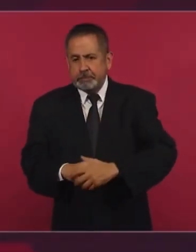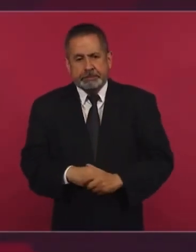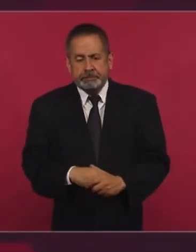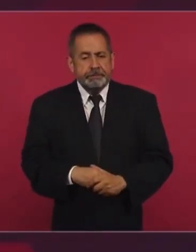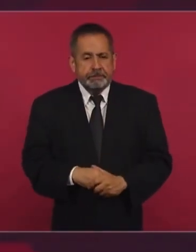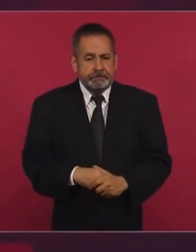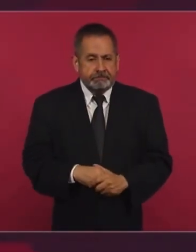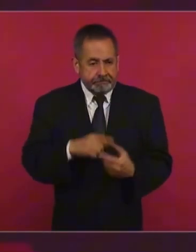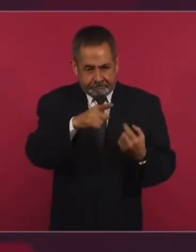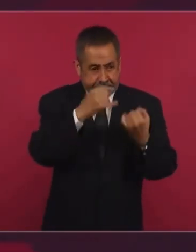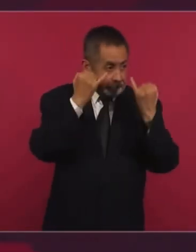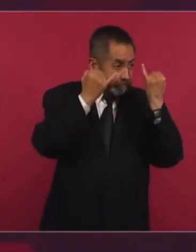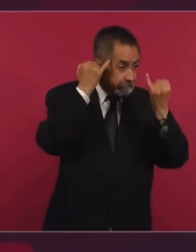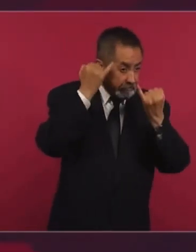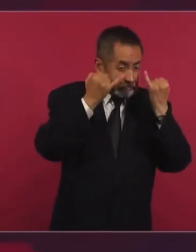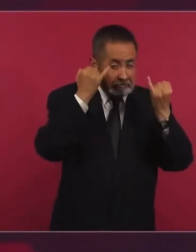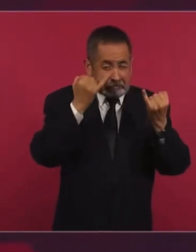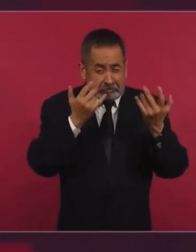Son conjeturas.